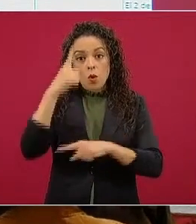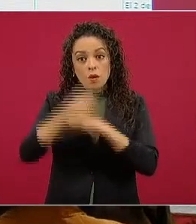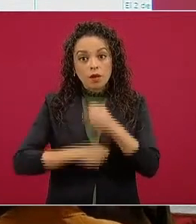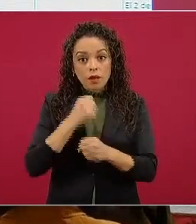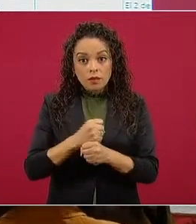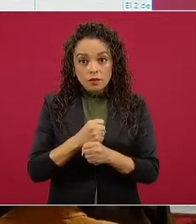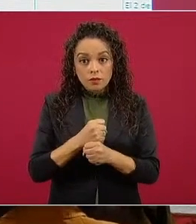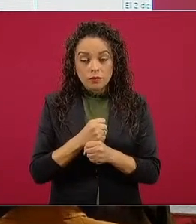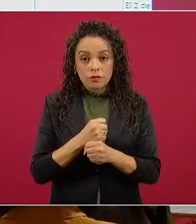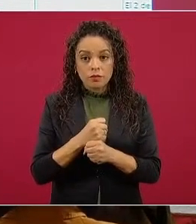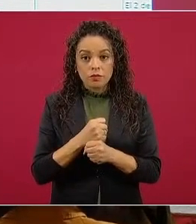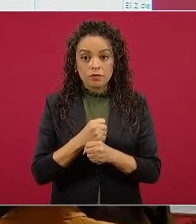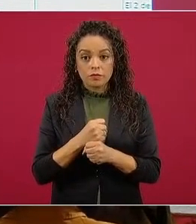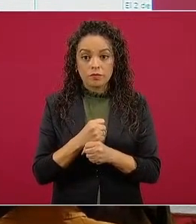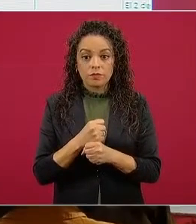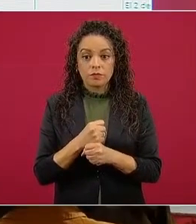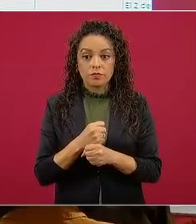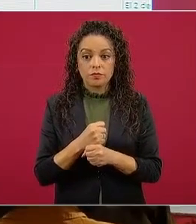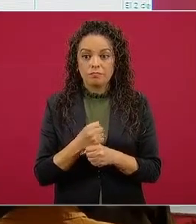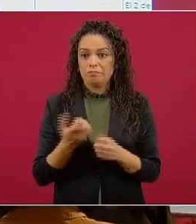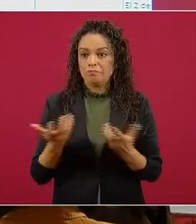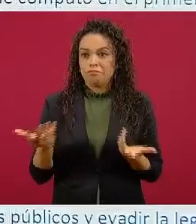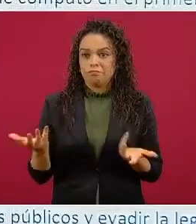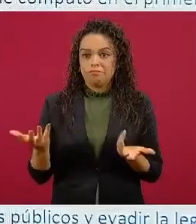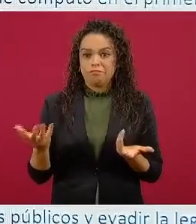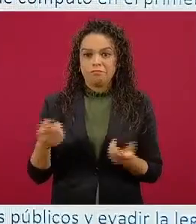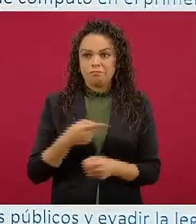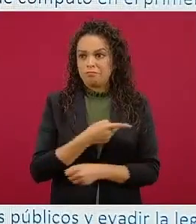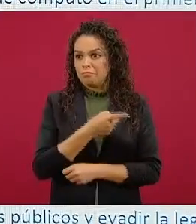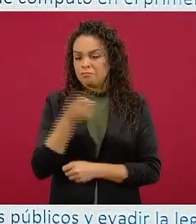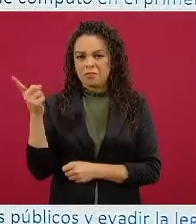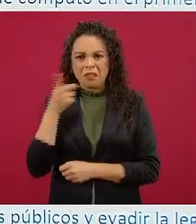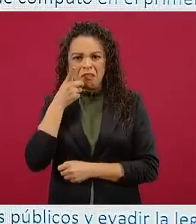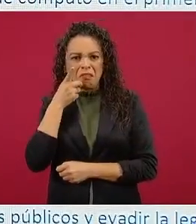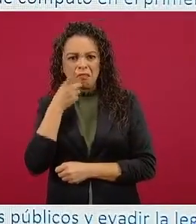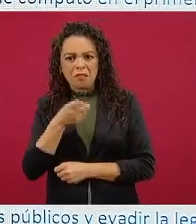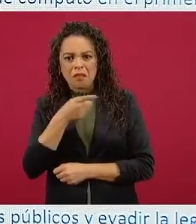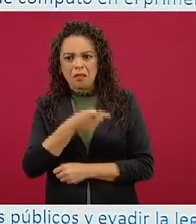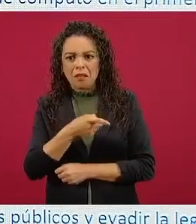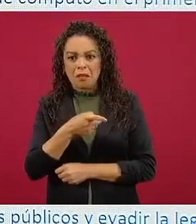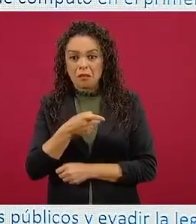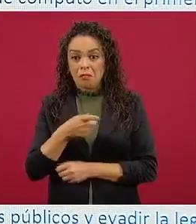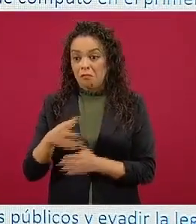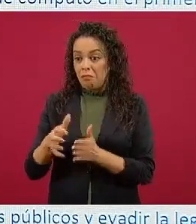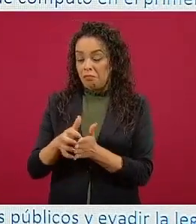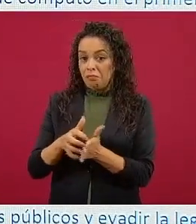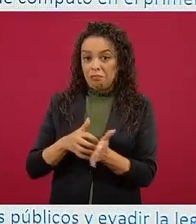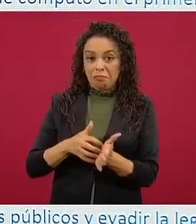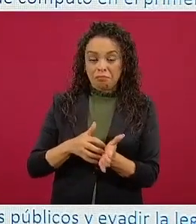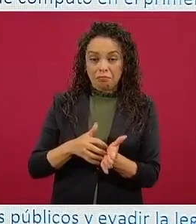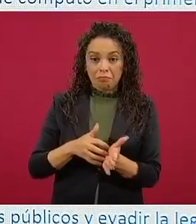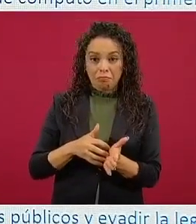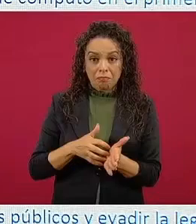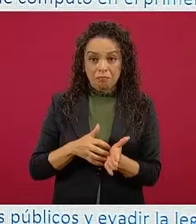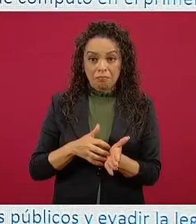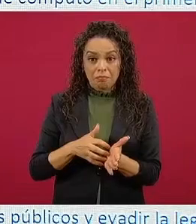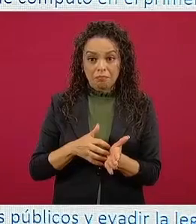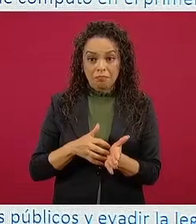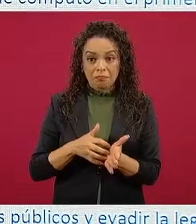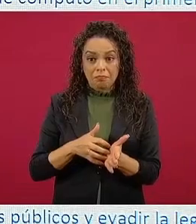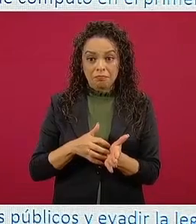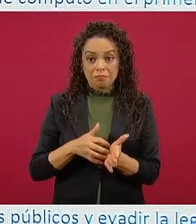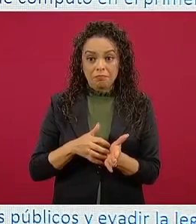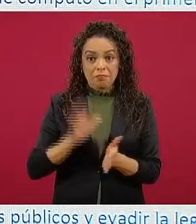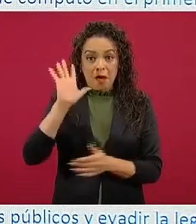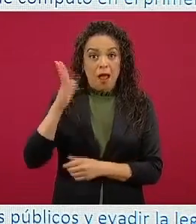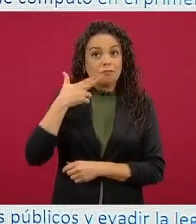¿Cómo es que dicen los intelectuales orgánicos que esa austeridad suicida?